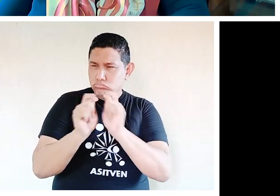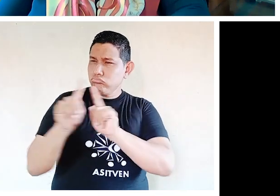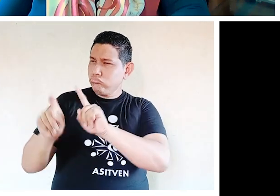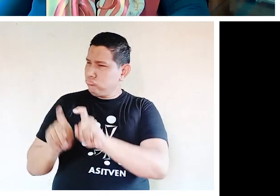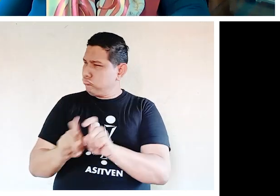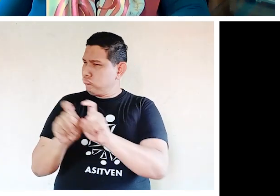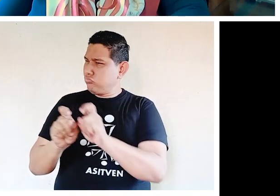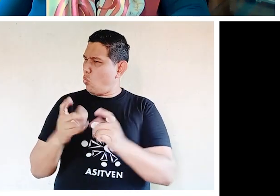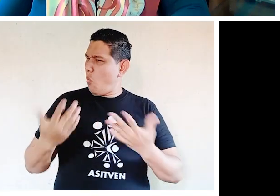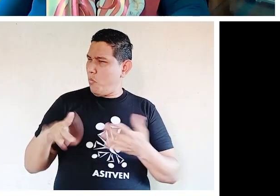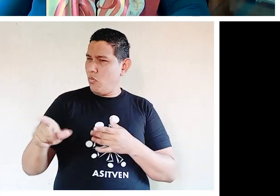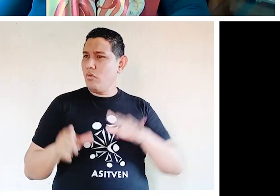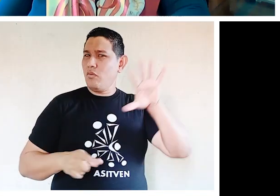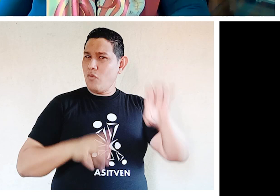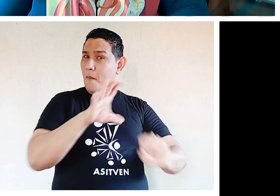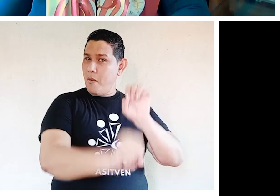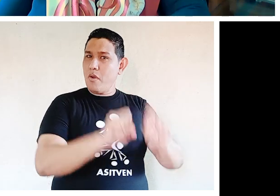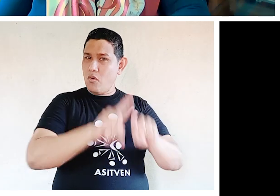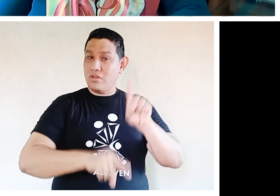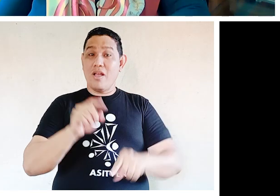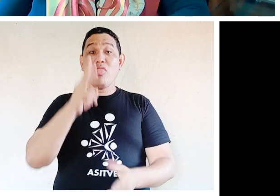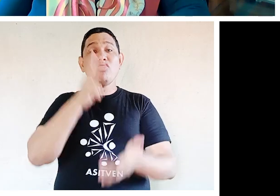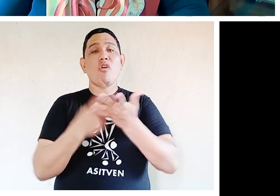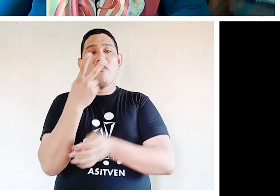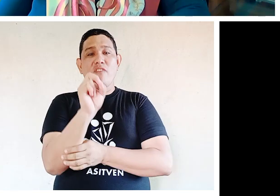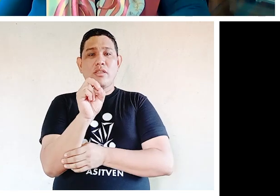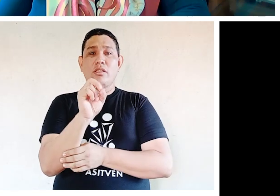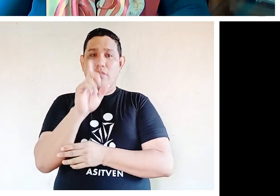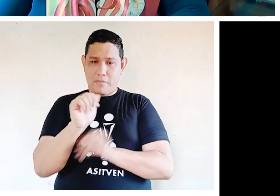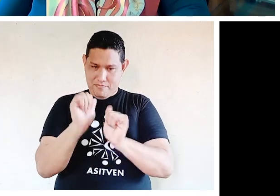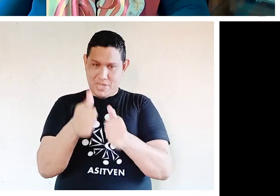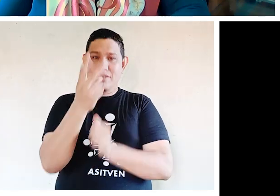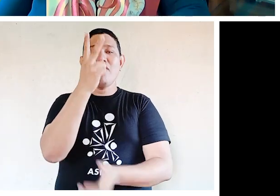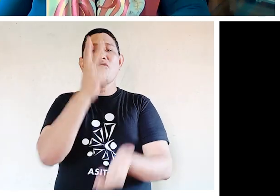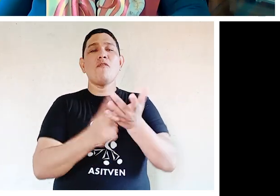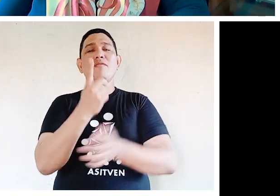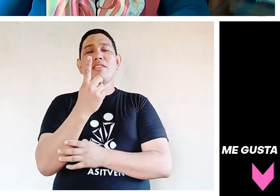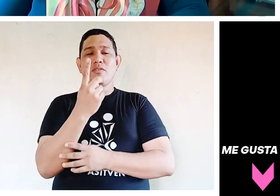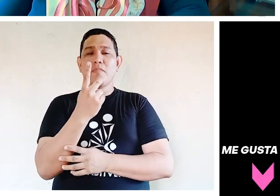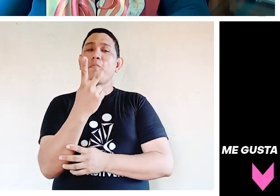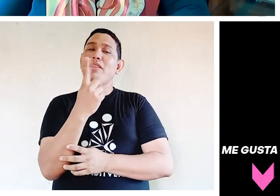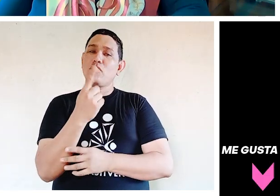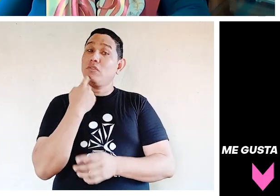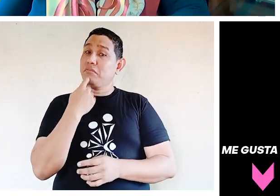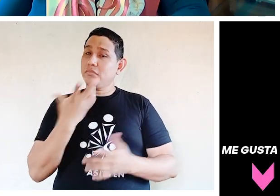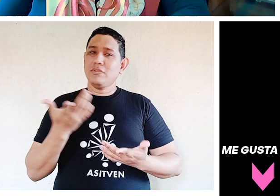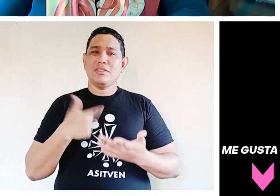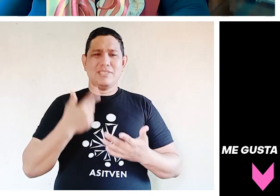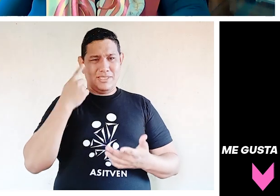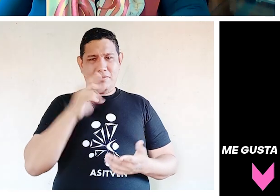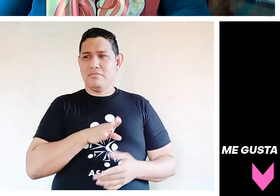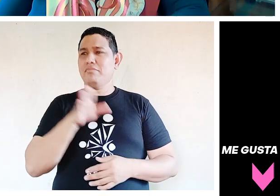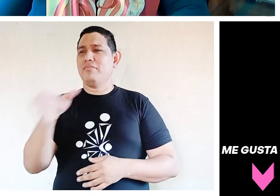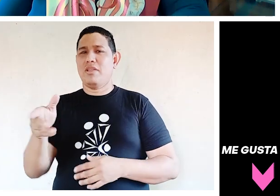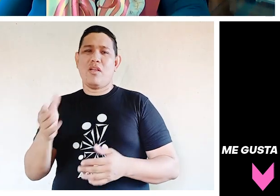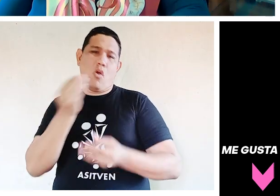hábitos del consumidor del 2020 en este principio, 2021, y cómo ya las compras en tiendas físicas a veces casi todos son solamente